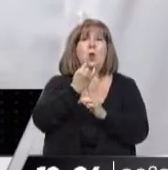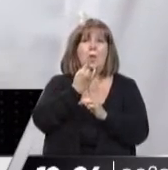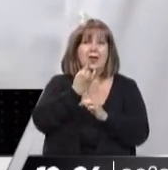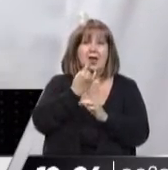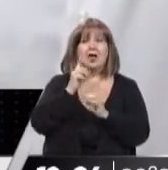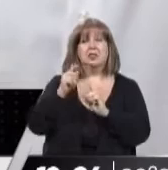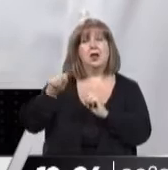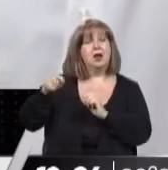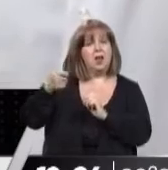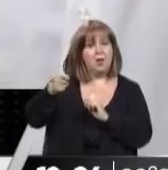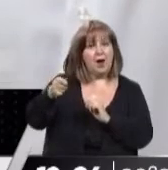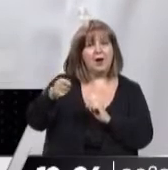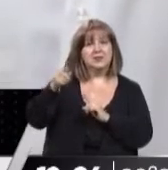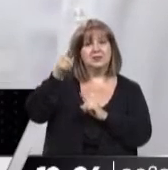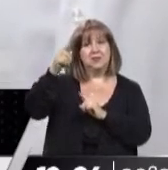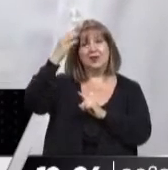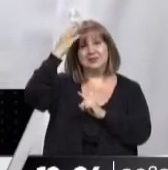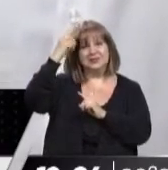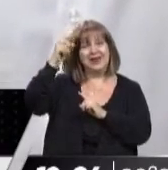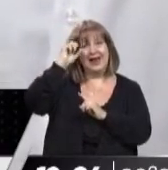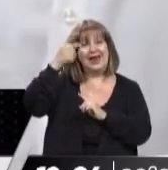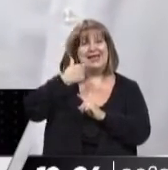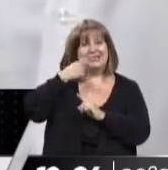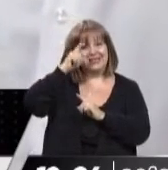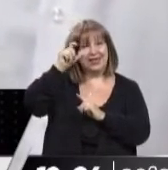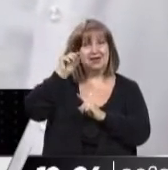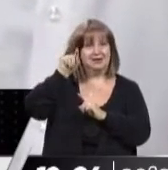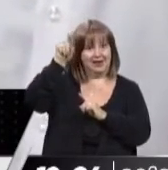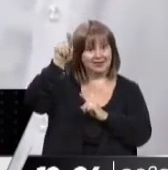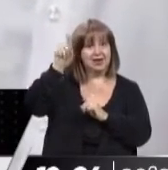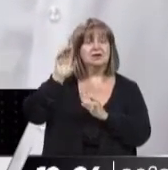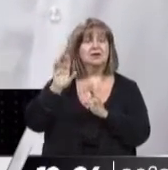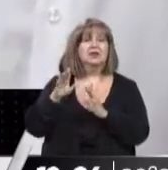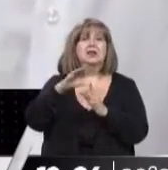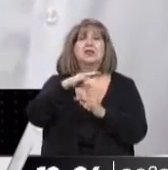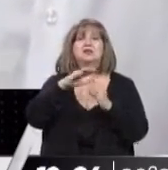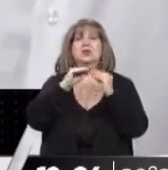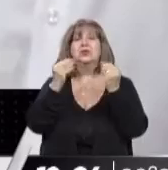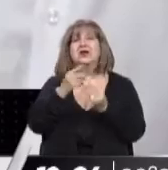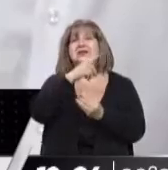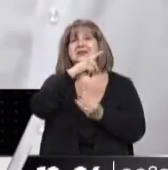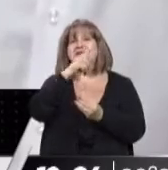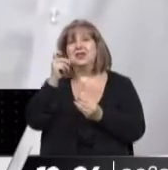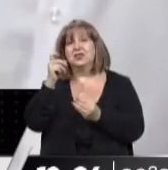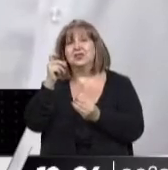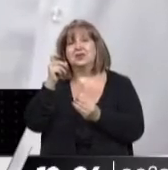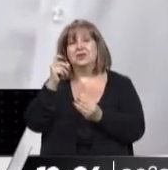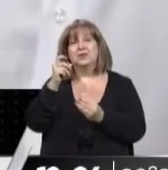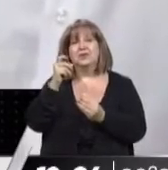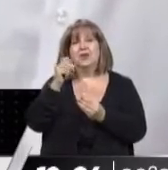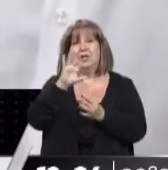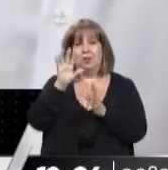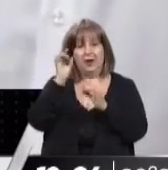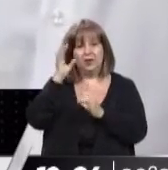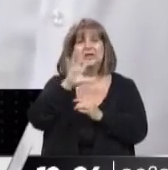Valle también. Es una propuesta bastante importante que va del 110%, perdón, que va del